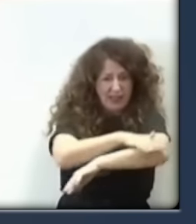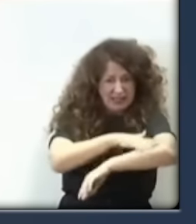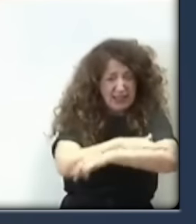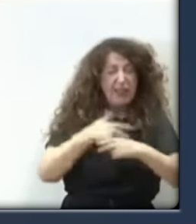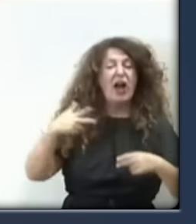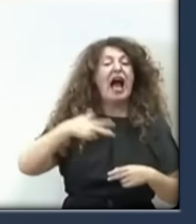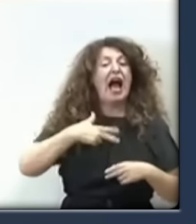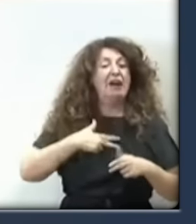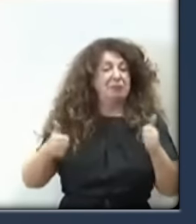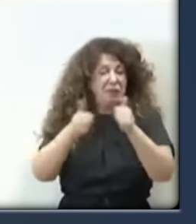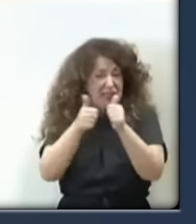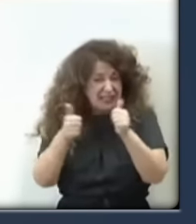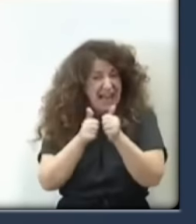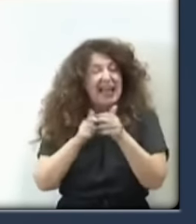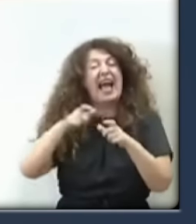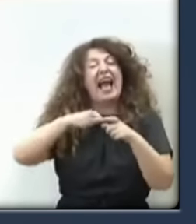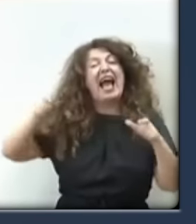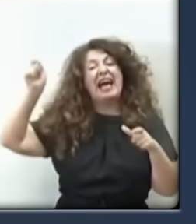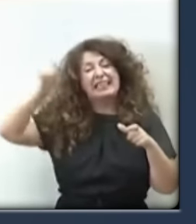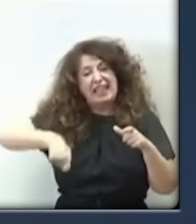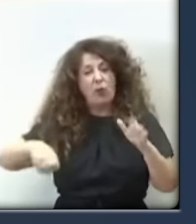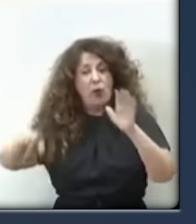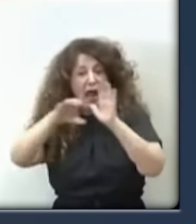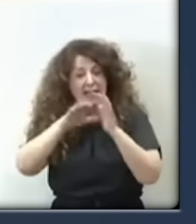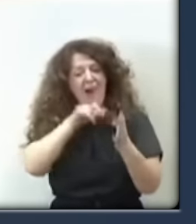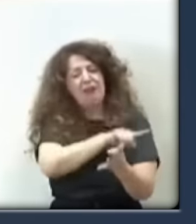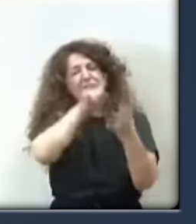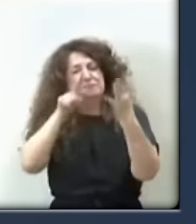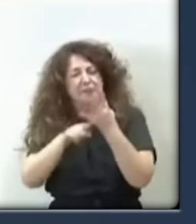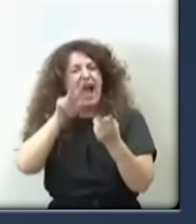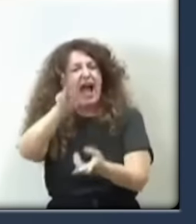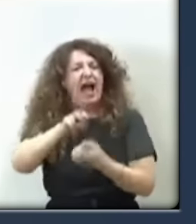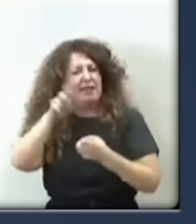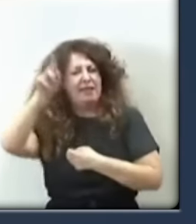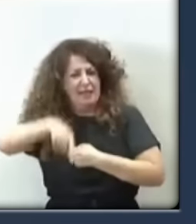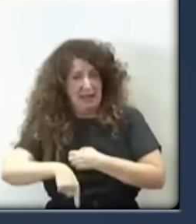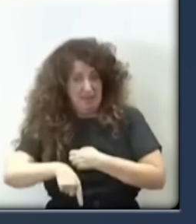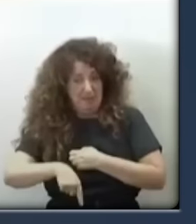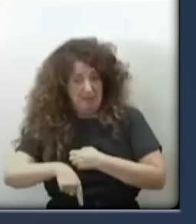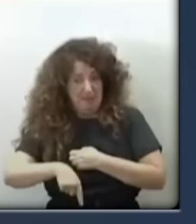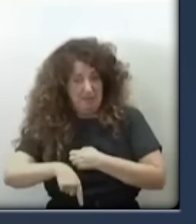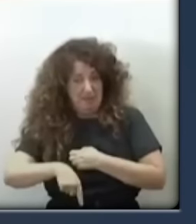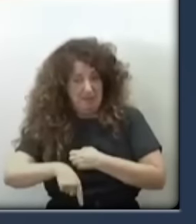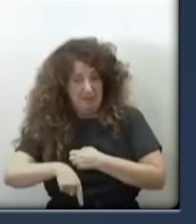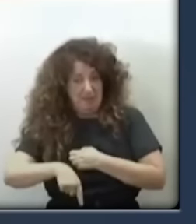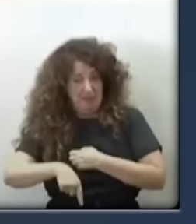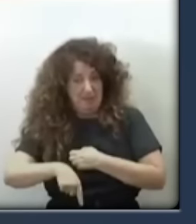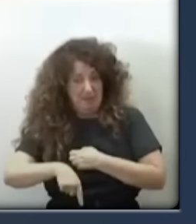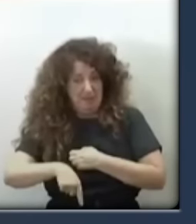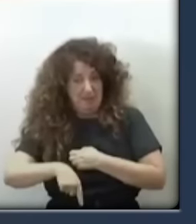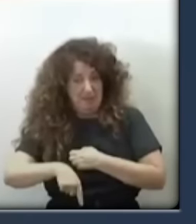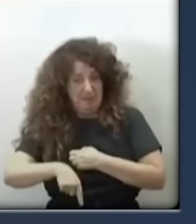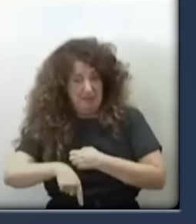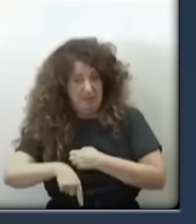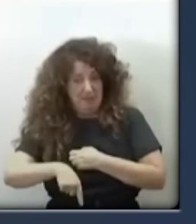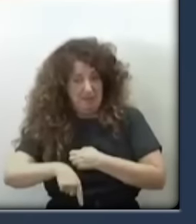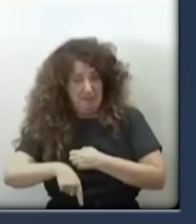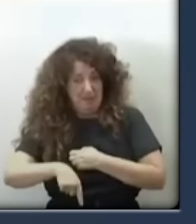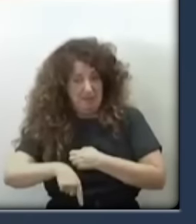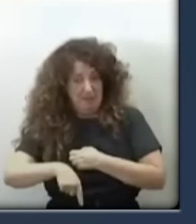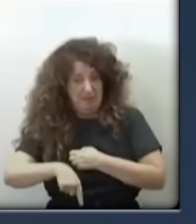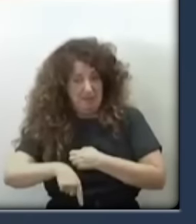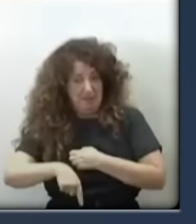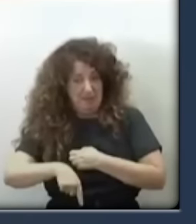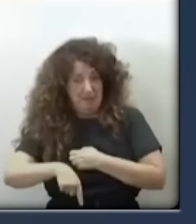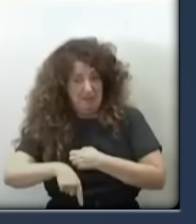Tribunal Constitucional y ya van por la agencia tributaria. Eso es lo que hace el Partido Popular. Hombre, es que utilizar a la abogacía del Estado para la